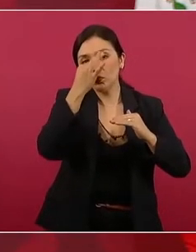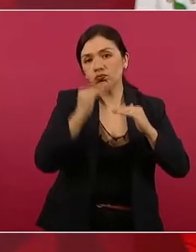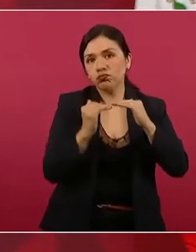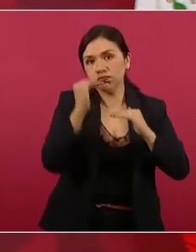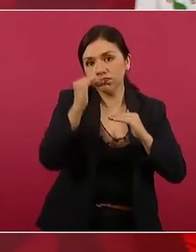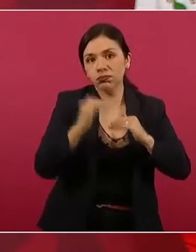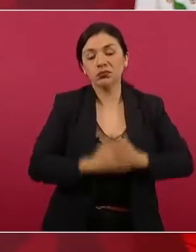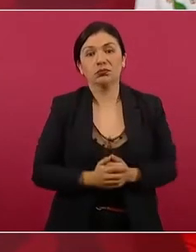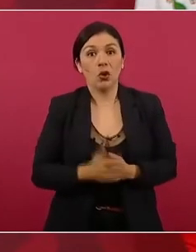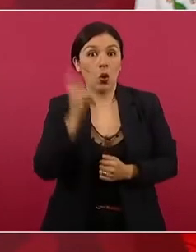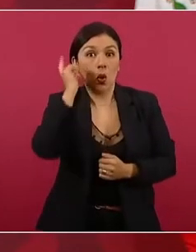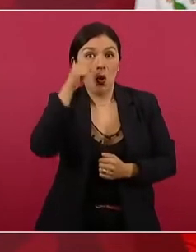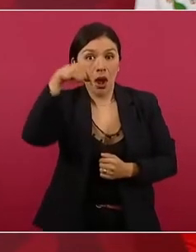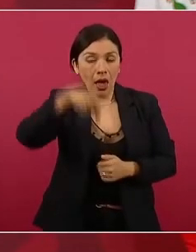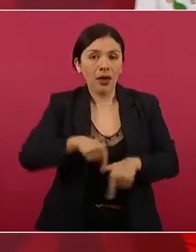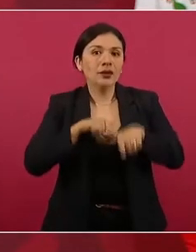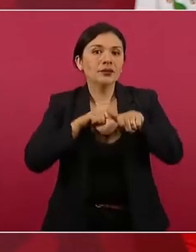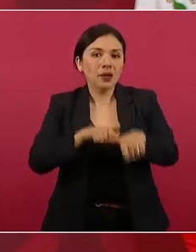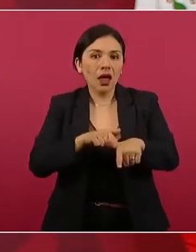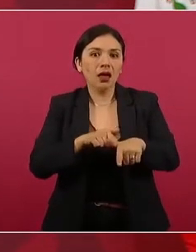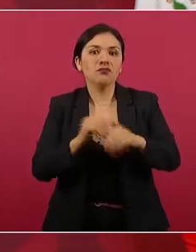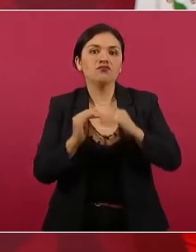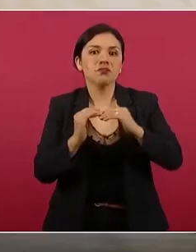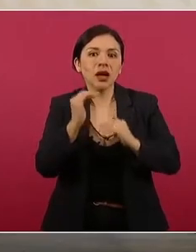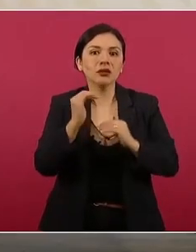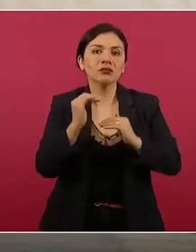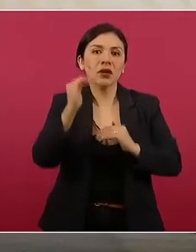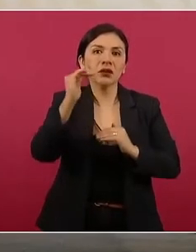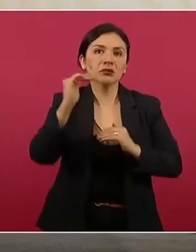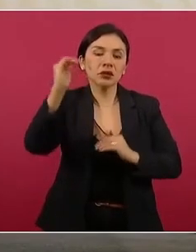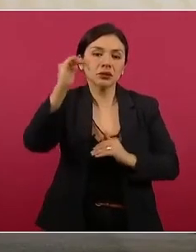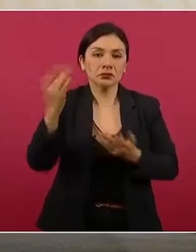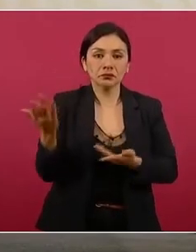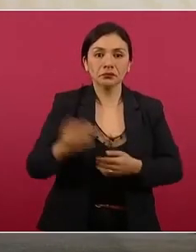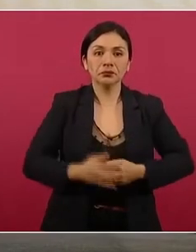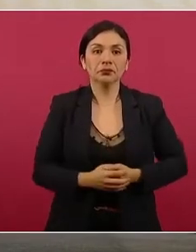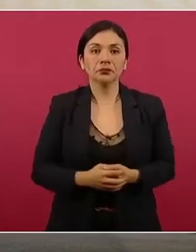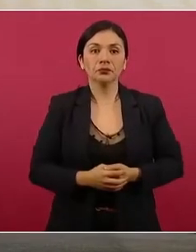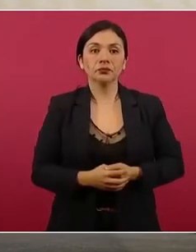Ni yo espero que sigamos creciendo. Adelante.